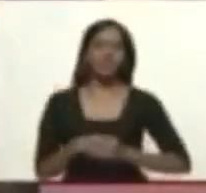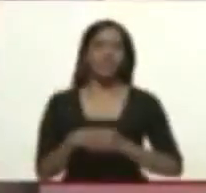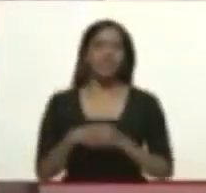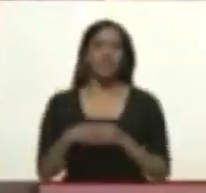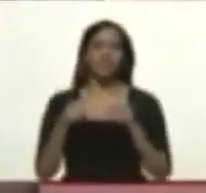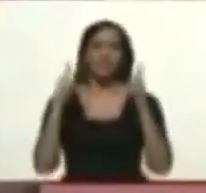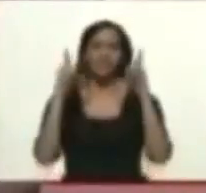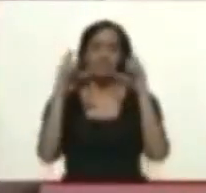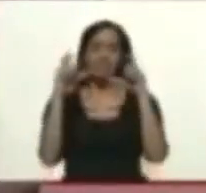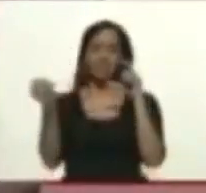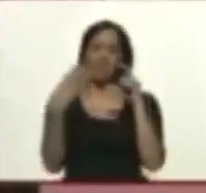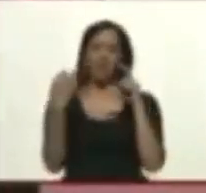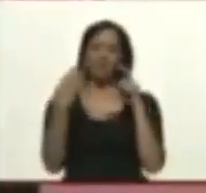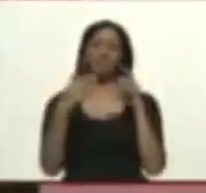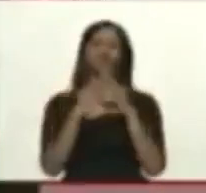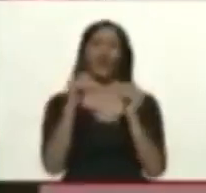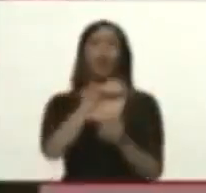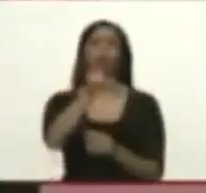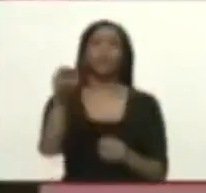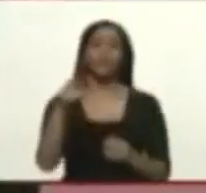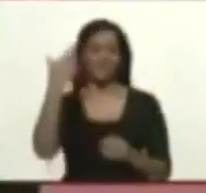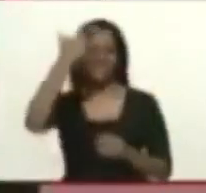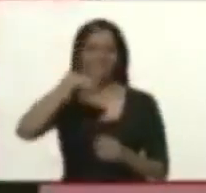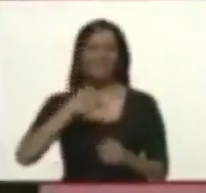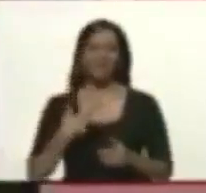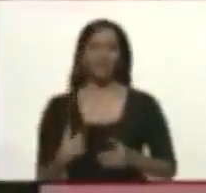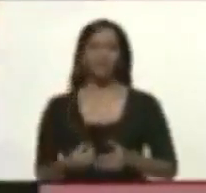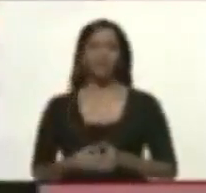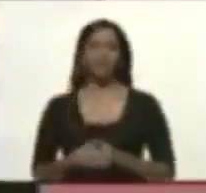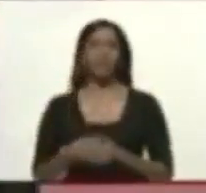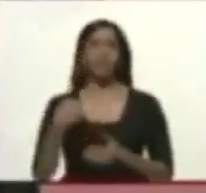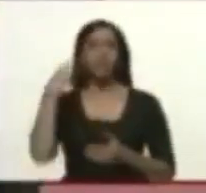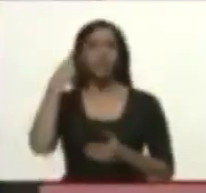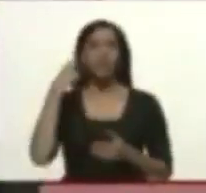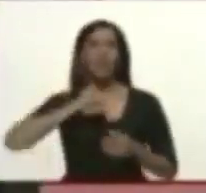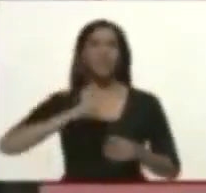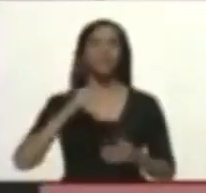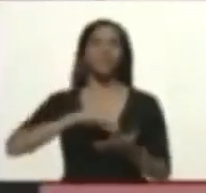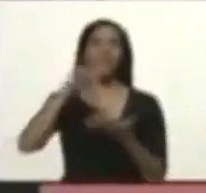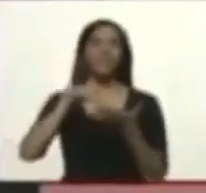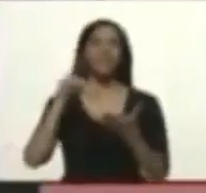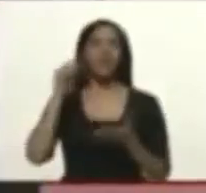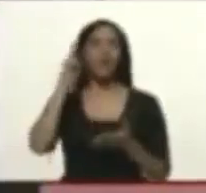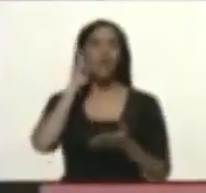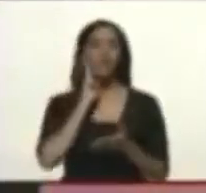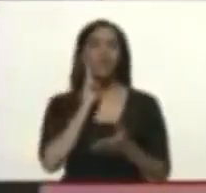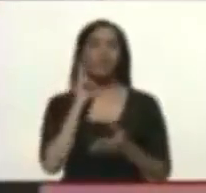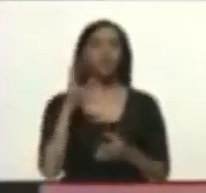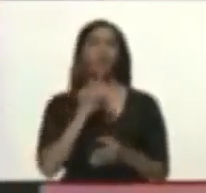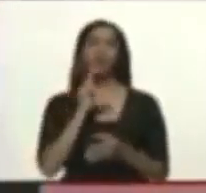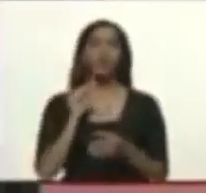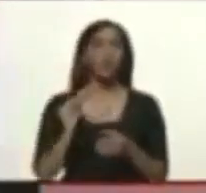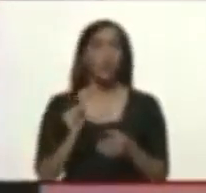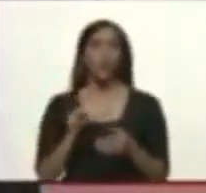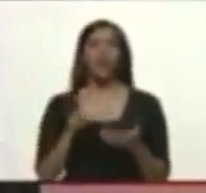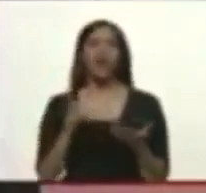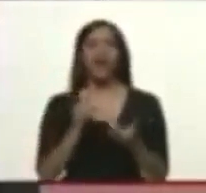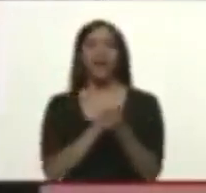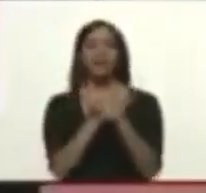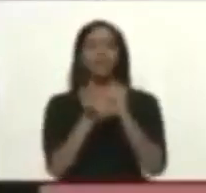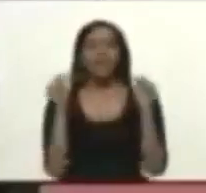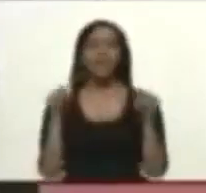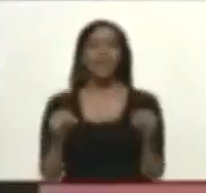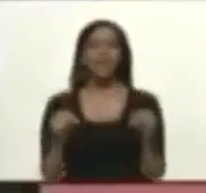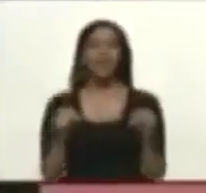de todos ustedes. Para que sean serios. Y yo sé que la Policía Nacional Bolivariana no va a convertir esto en una